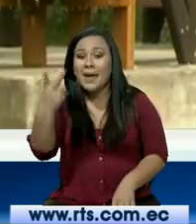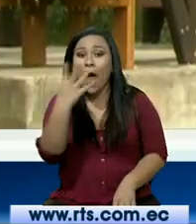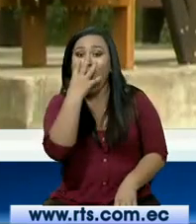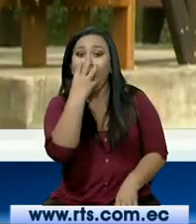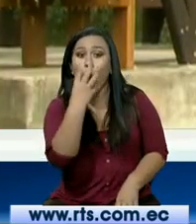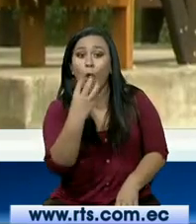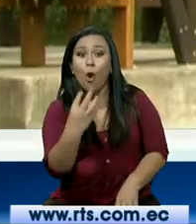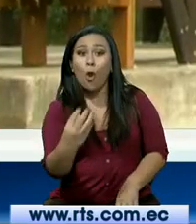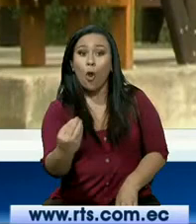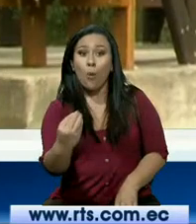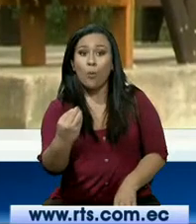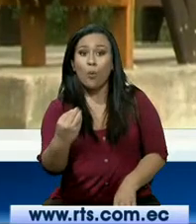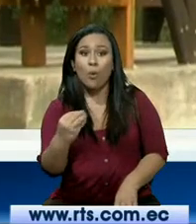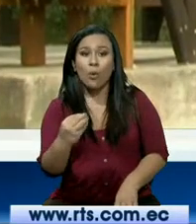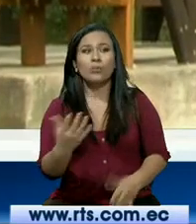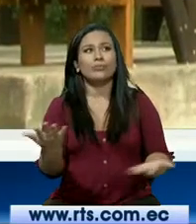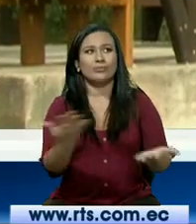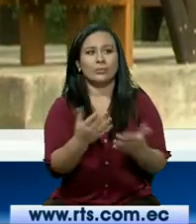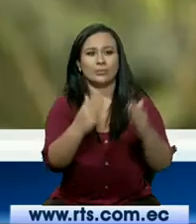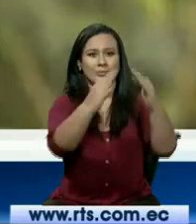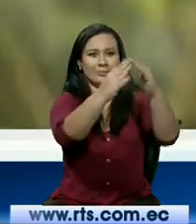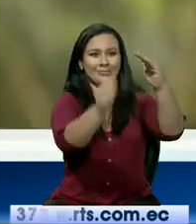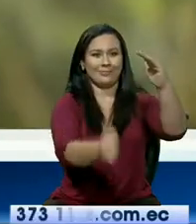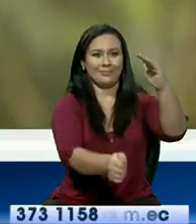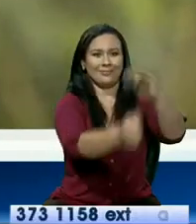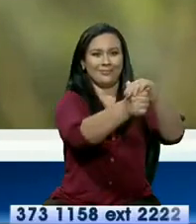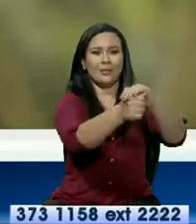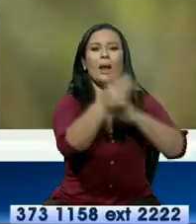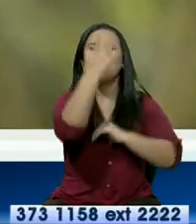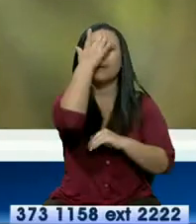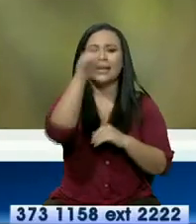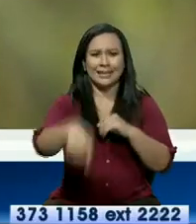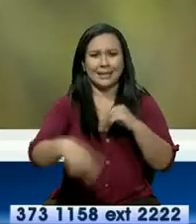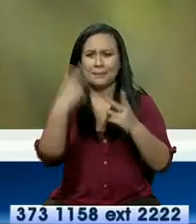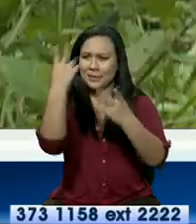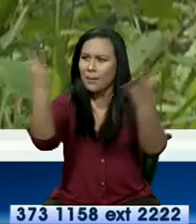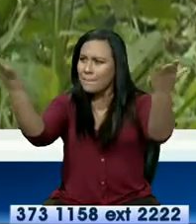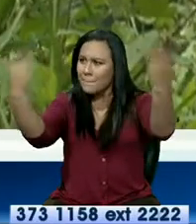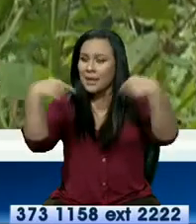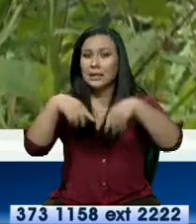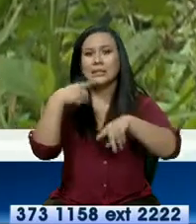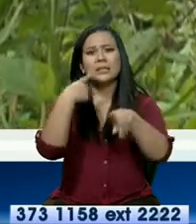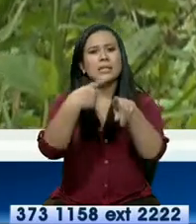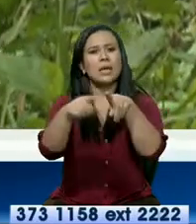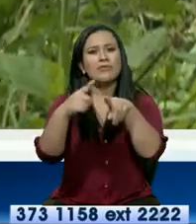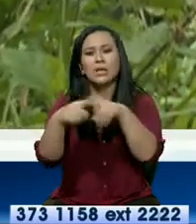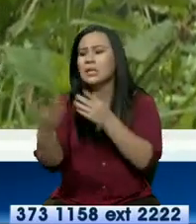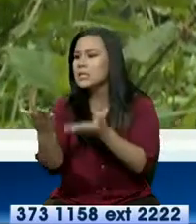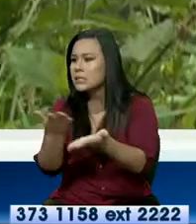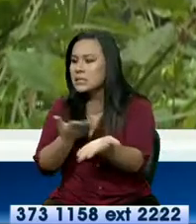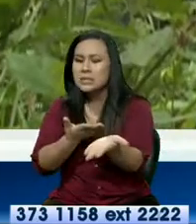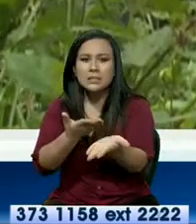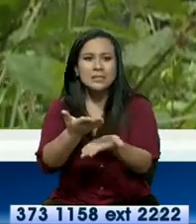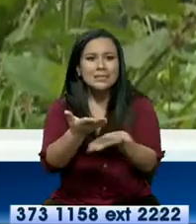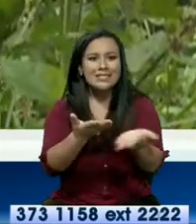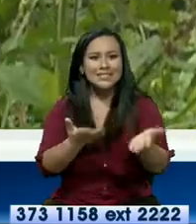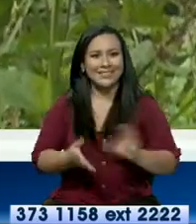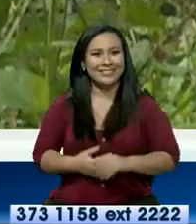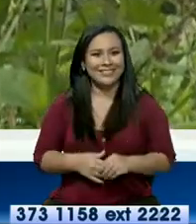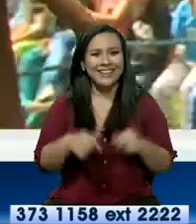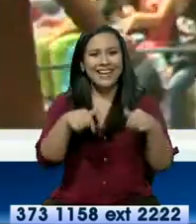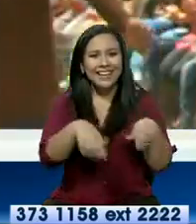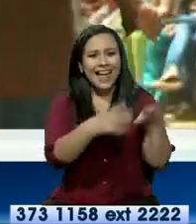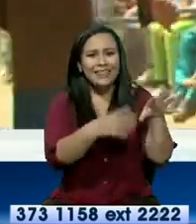están en sus madrigueras. ¿Por qué visitar Jerusalén? Tiene variedad de servicios y de